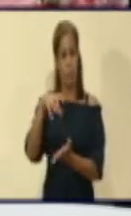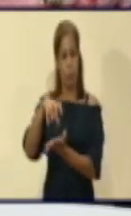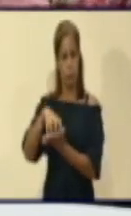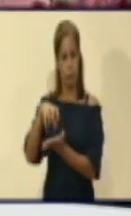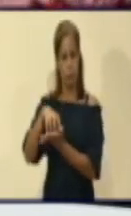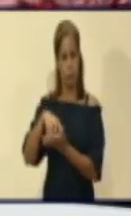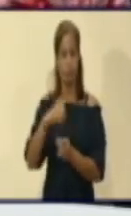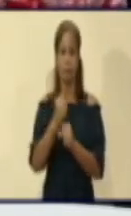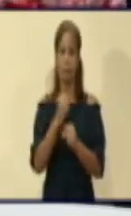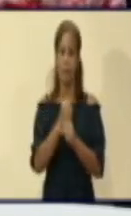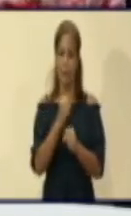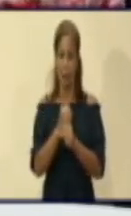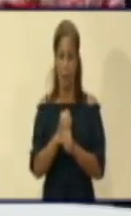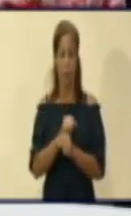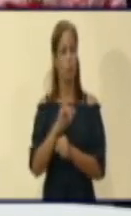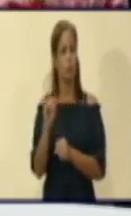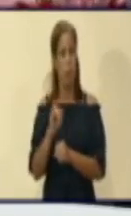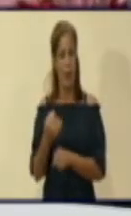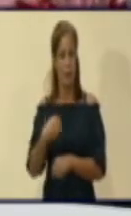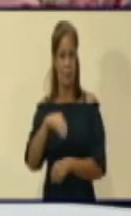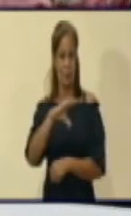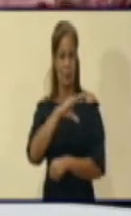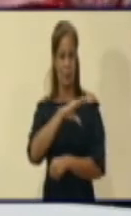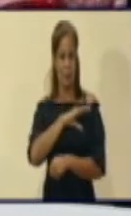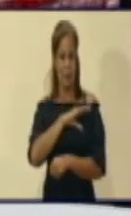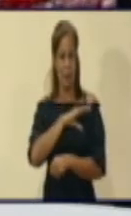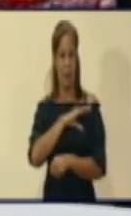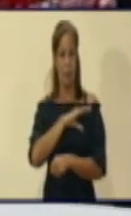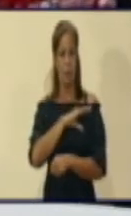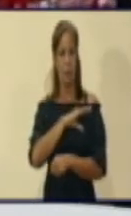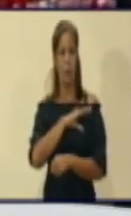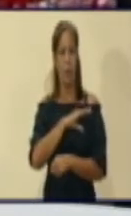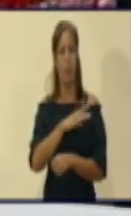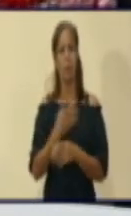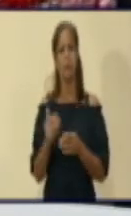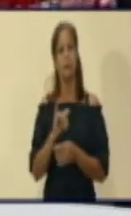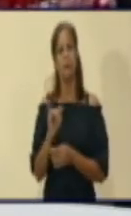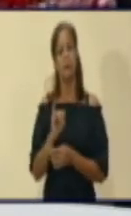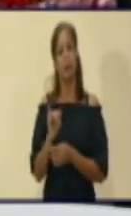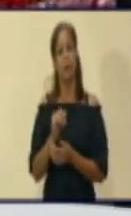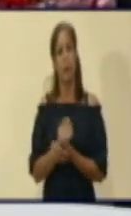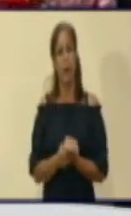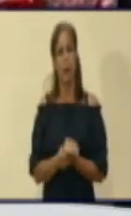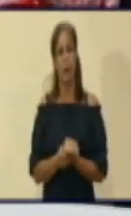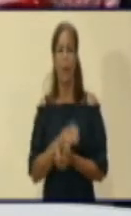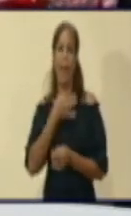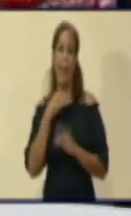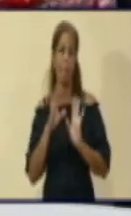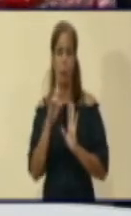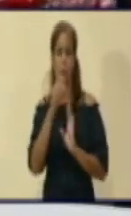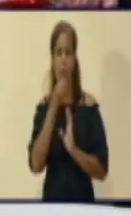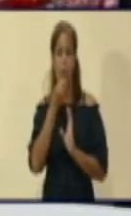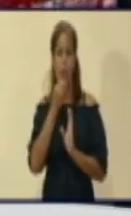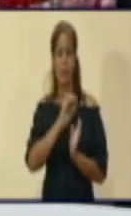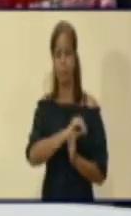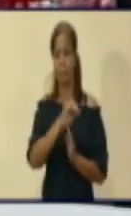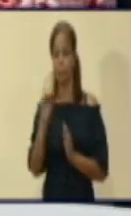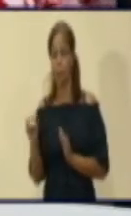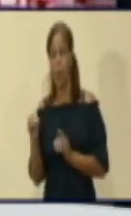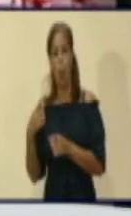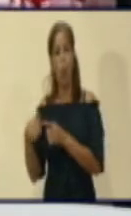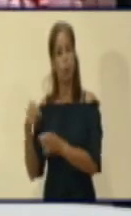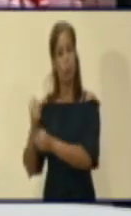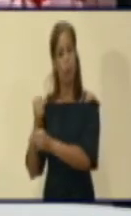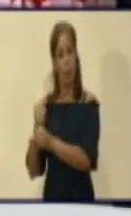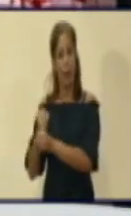igualmente, se les cobra, pueden percibir la garantía salarera en el supuesto de que no se puedan reubicar. Y decíamos que esos gastos van a ser